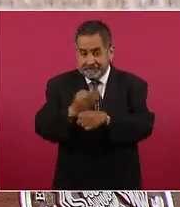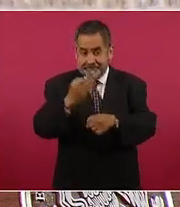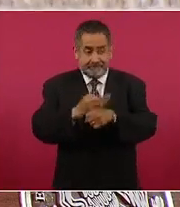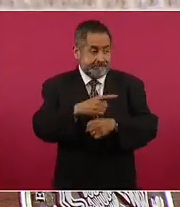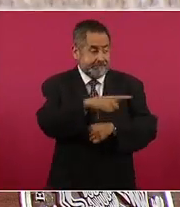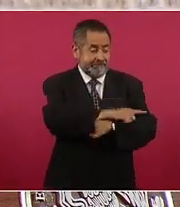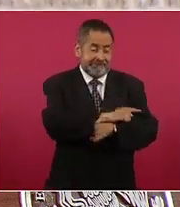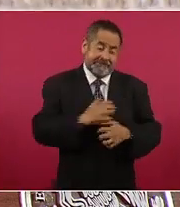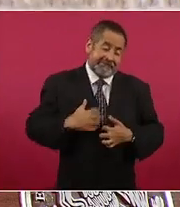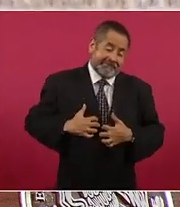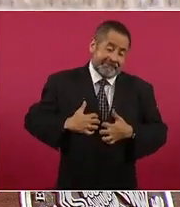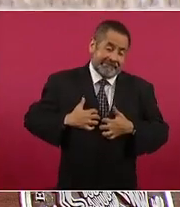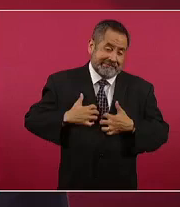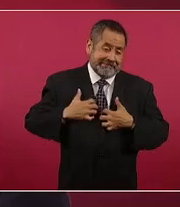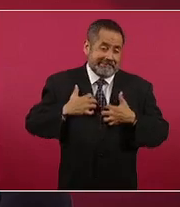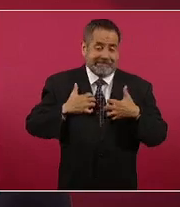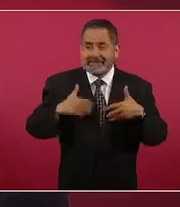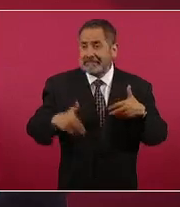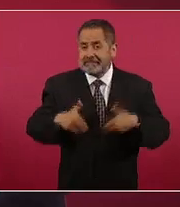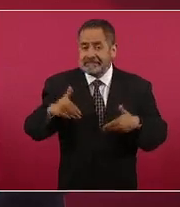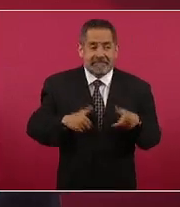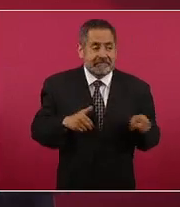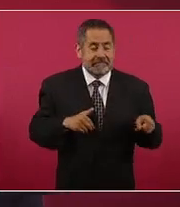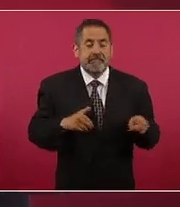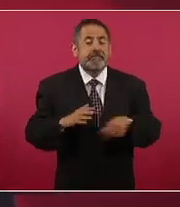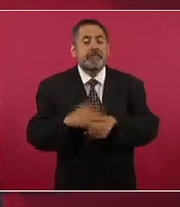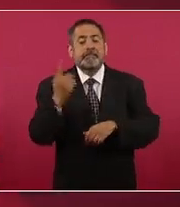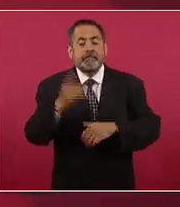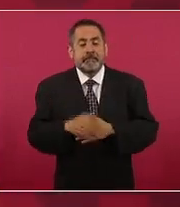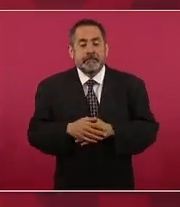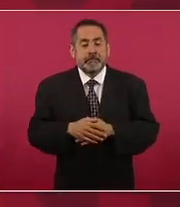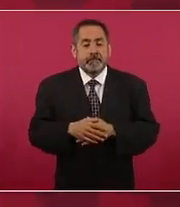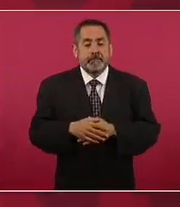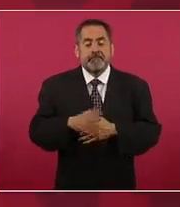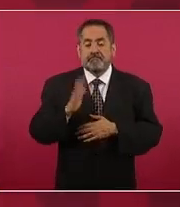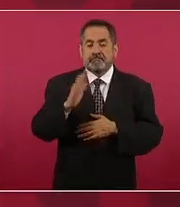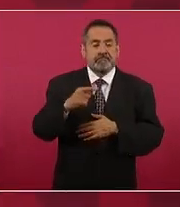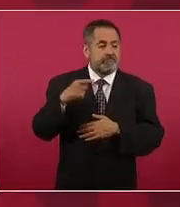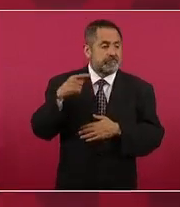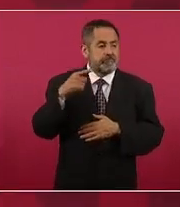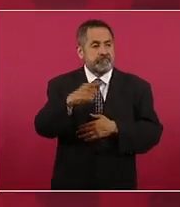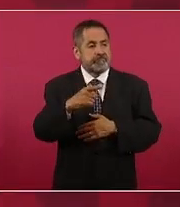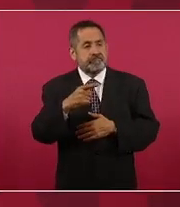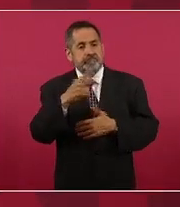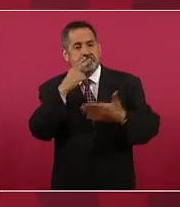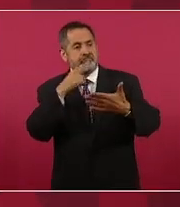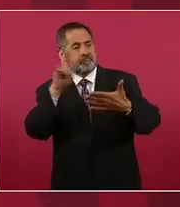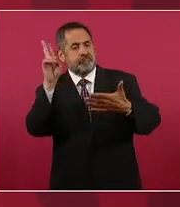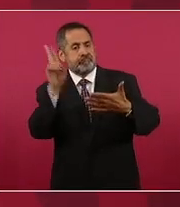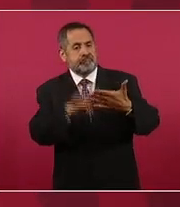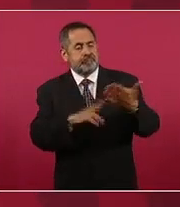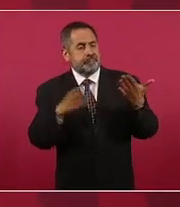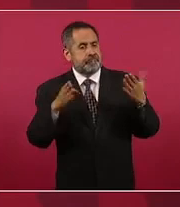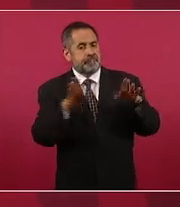porque se clausuró el banco